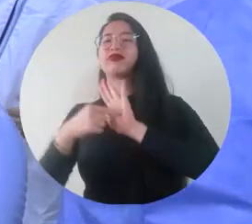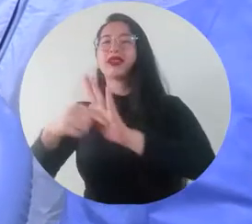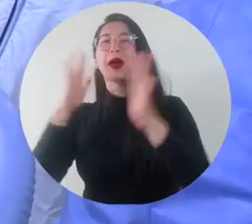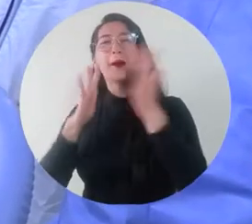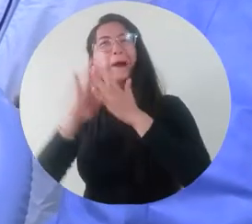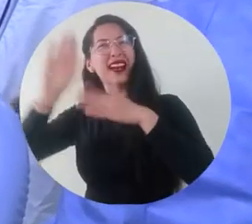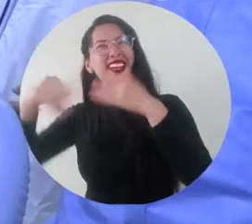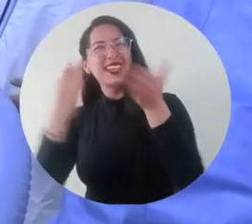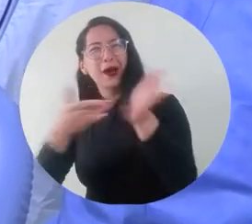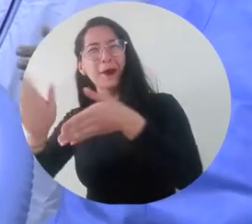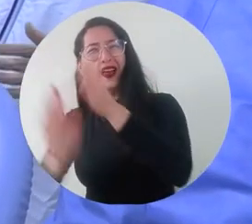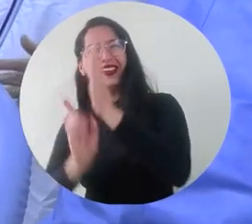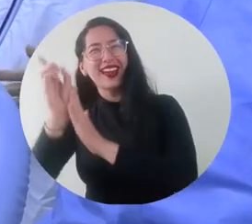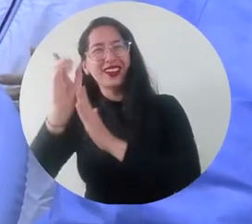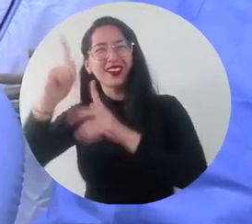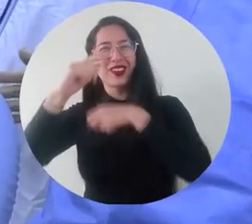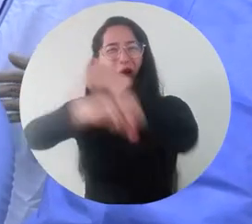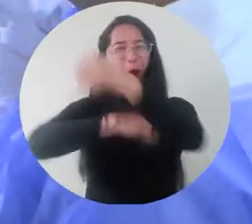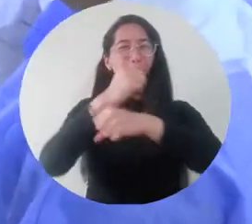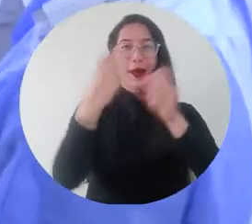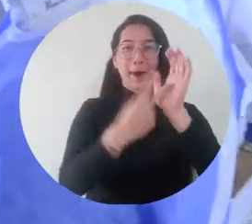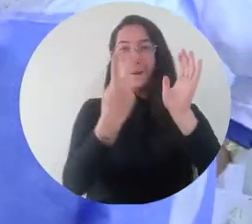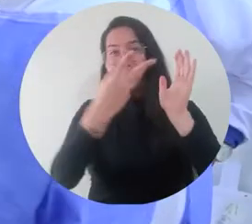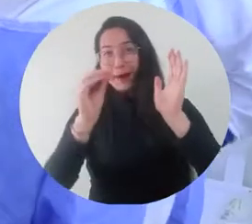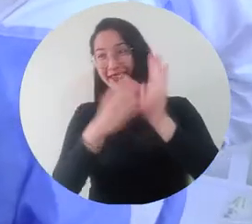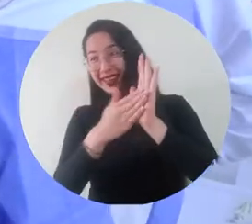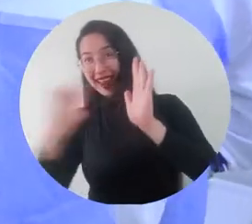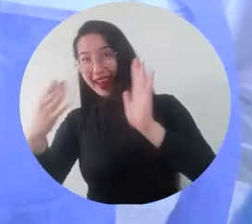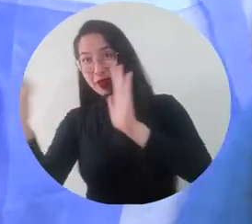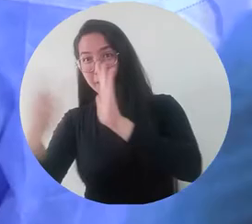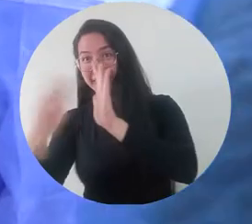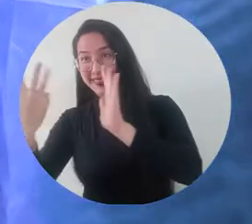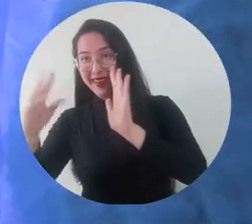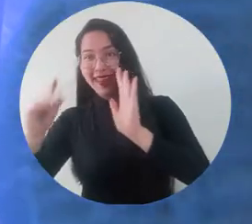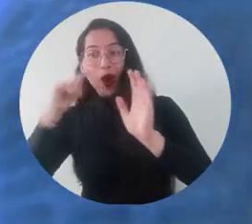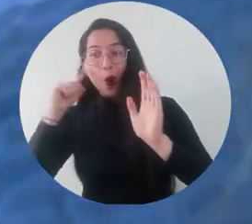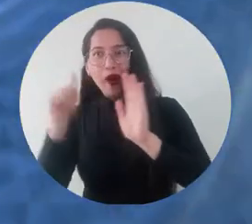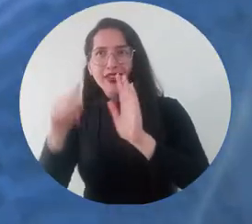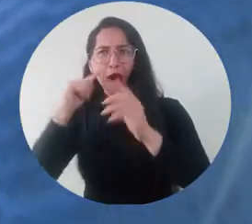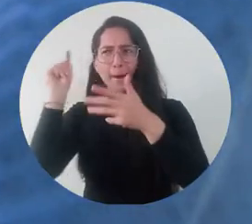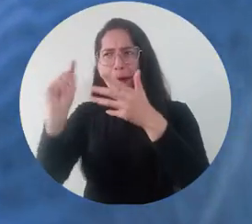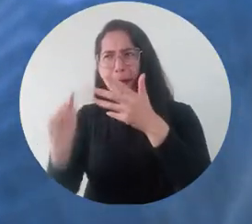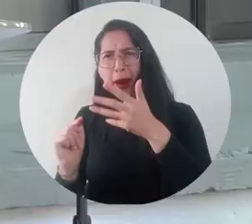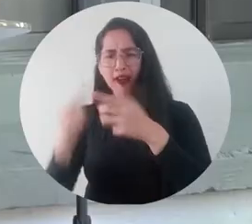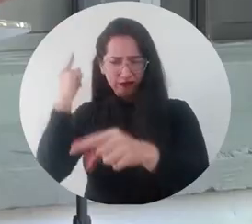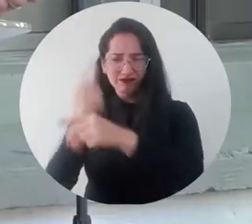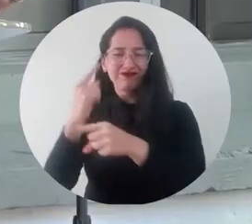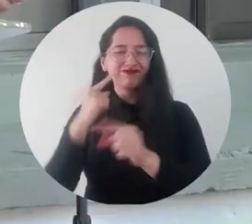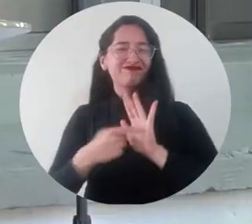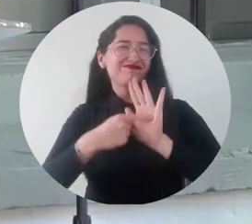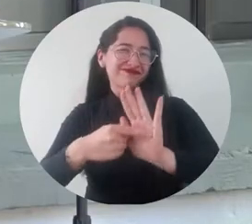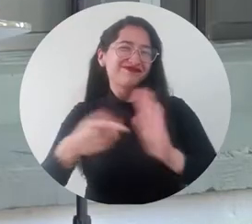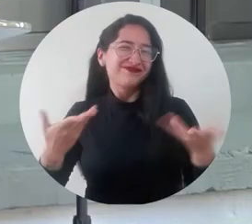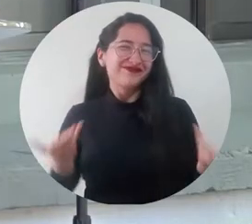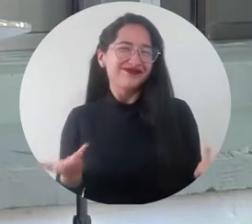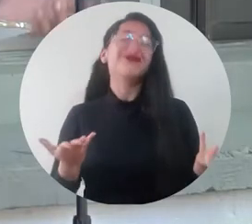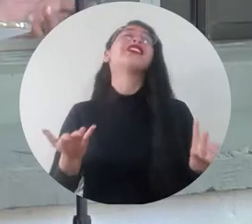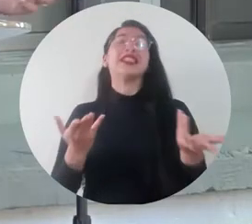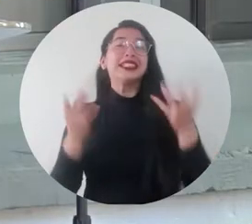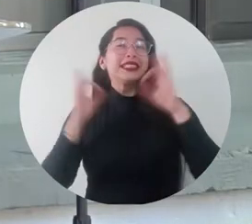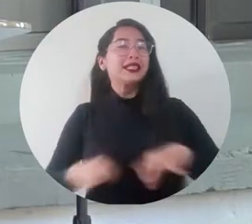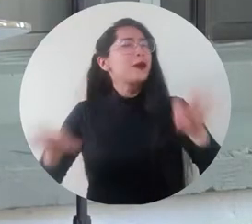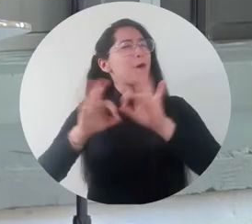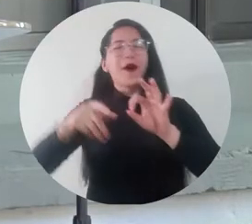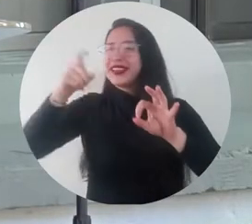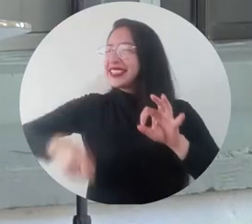resiliencia organizacional como lo establece su plan de desarrollo universitario 2020-2030 El programa tiene que seguir avanzando en investigación